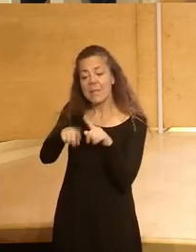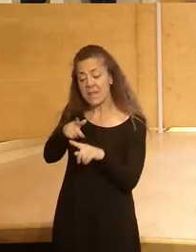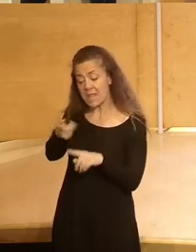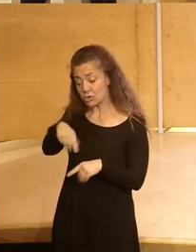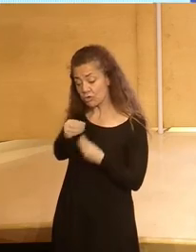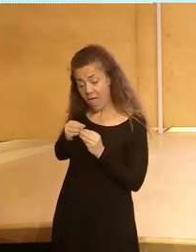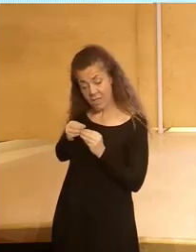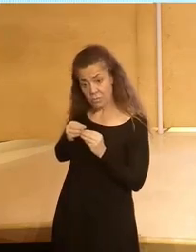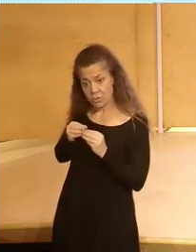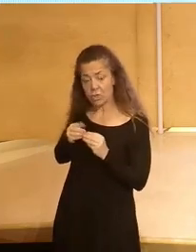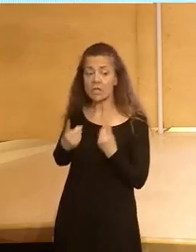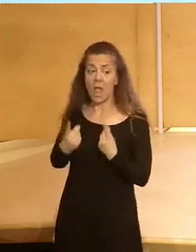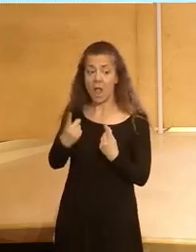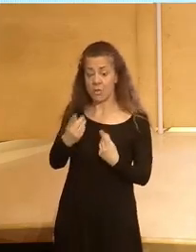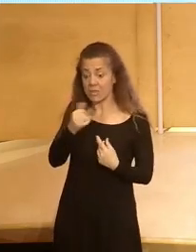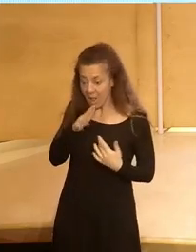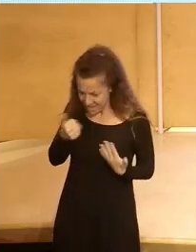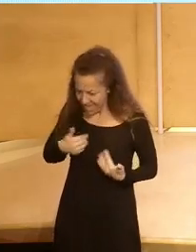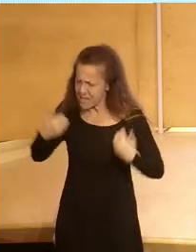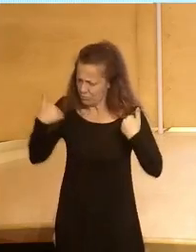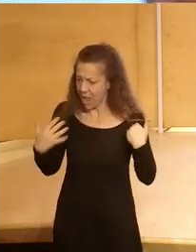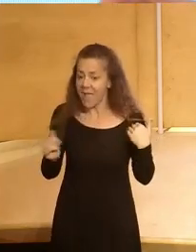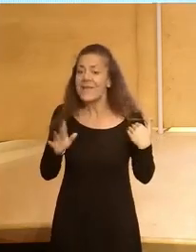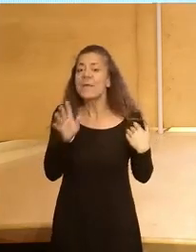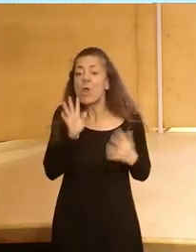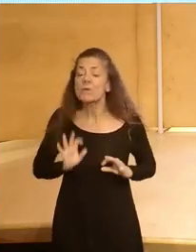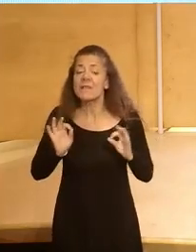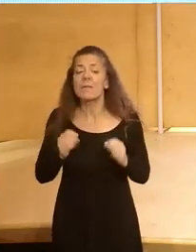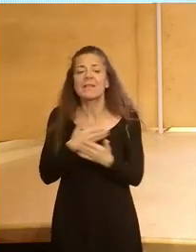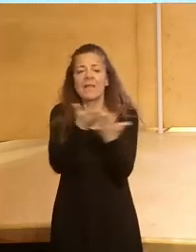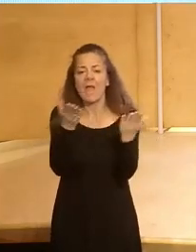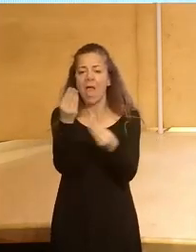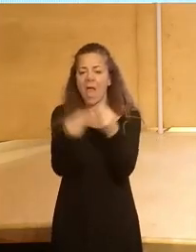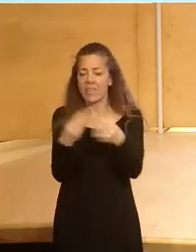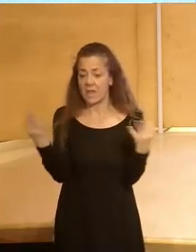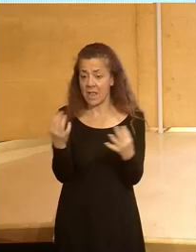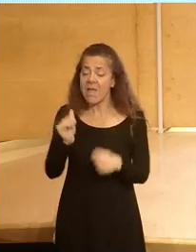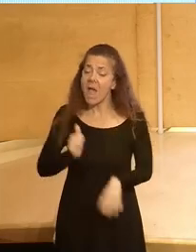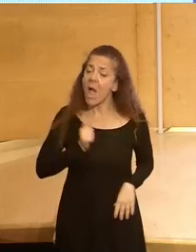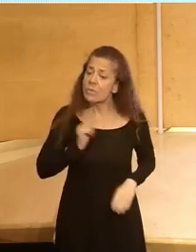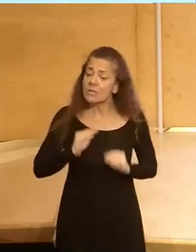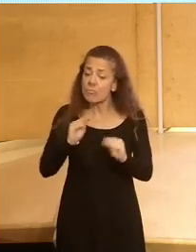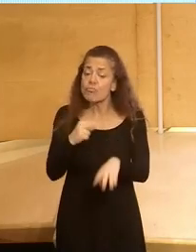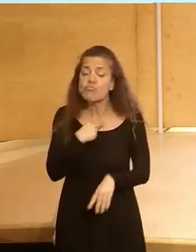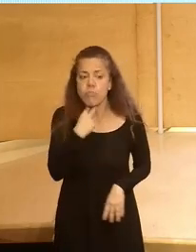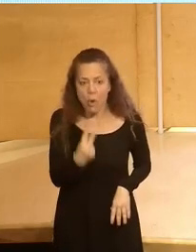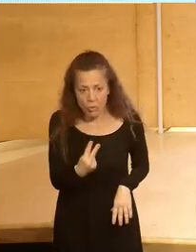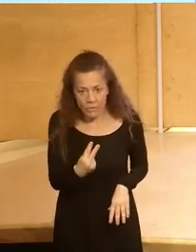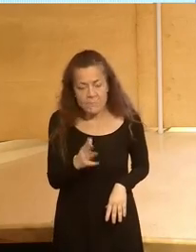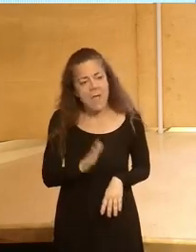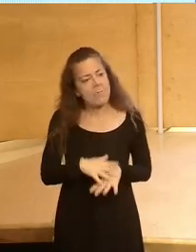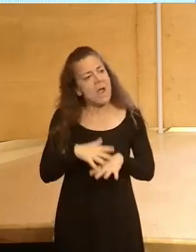hagamos los que ya tenemos en este momento las responsabilidades pero sobre todo de que hagáis vosotros y que aprovechéis vuestra voz para